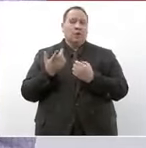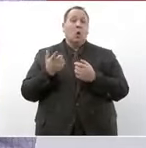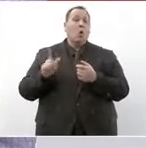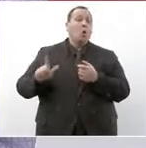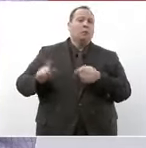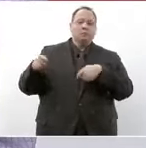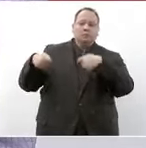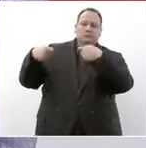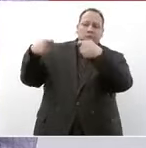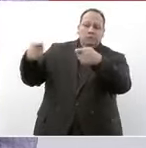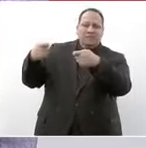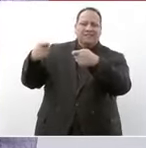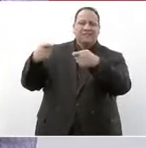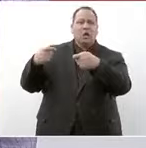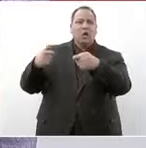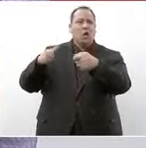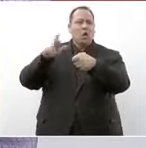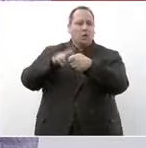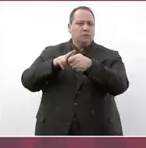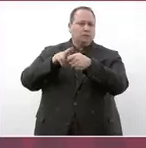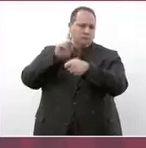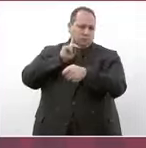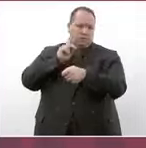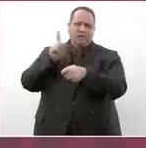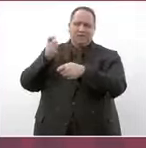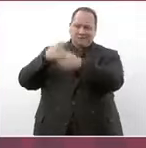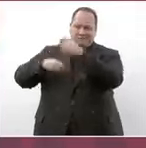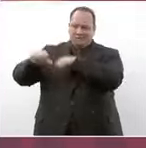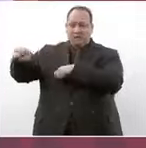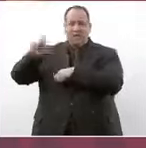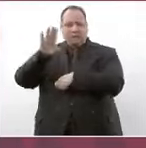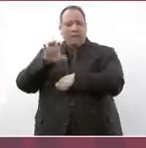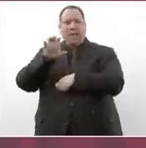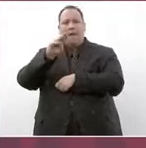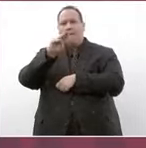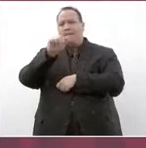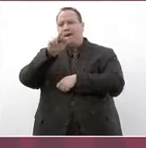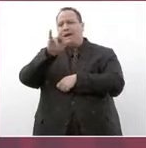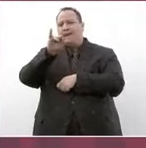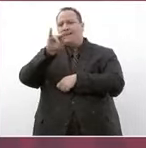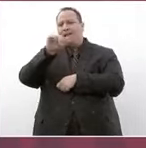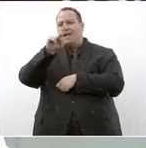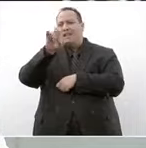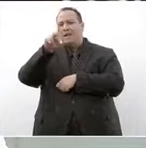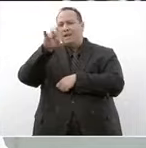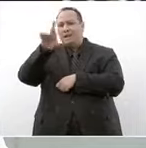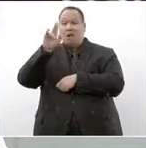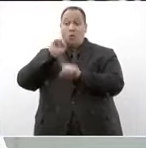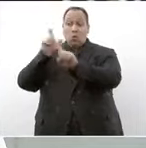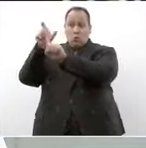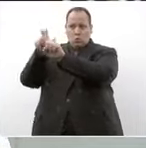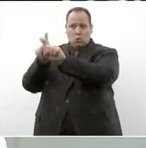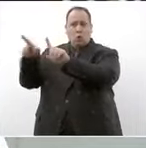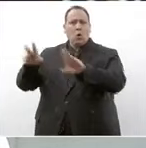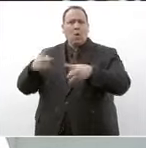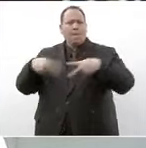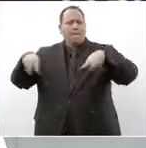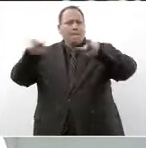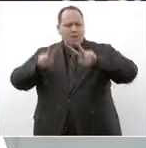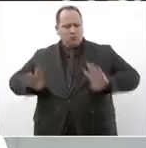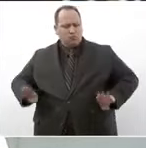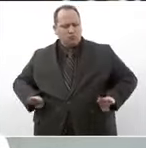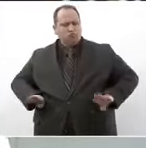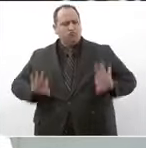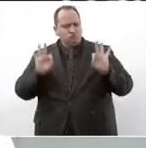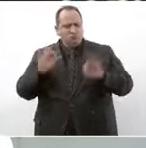del gobierno de Baja California Marina del Pilar es una mujer con principios con